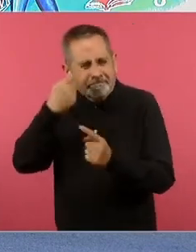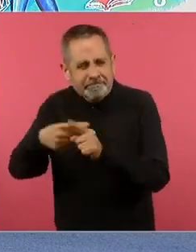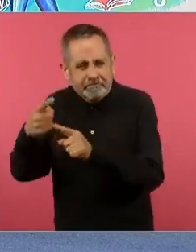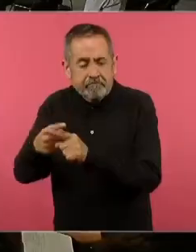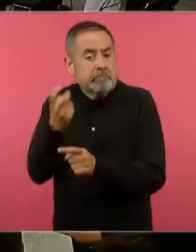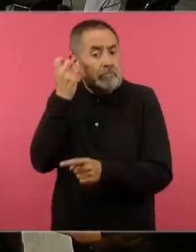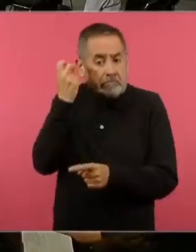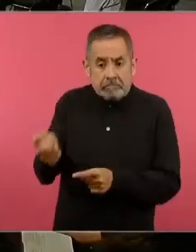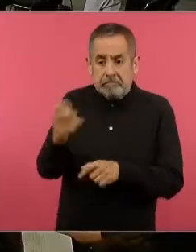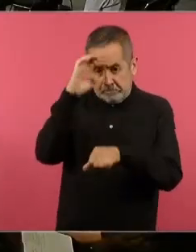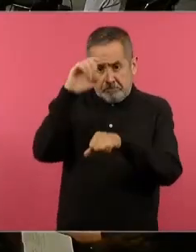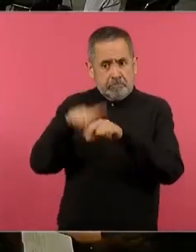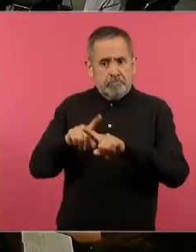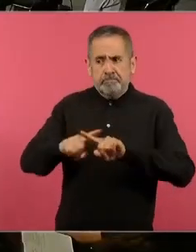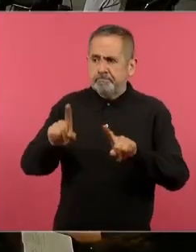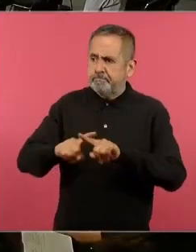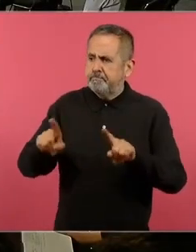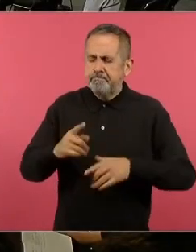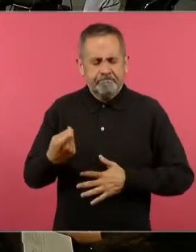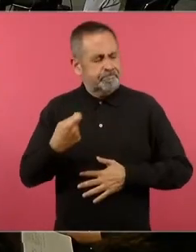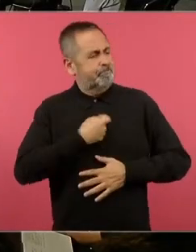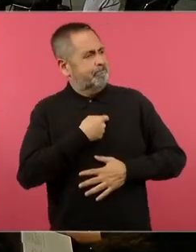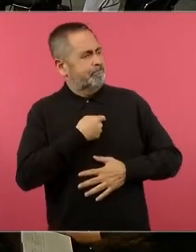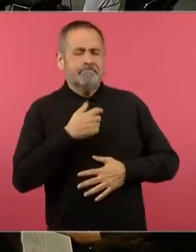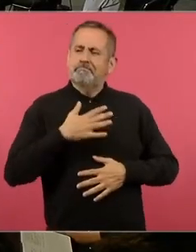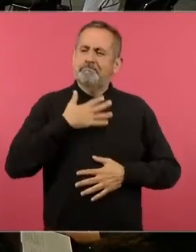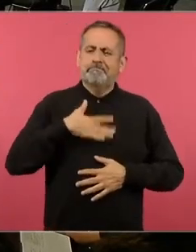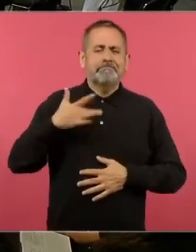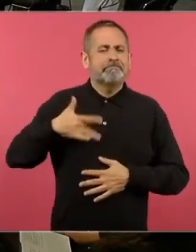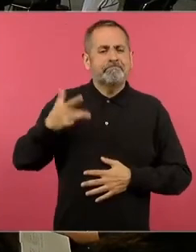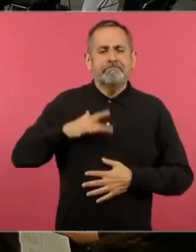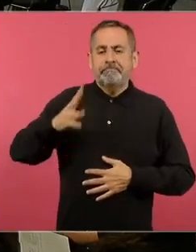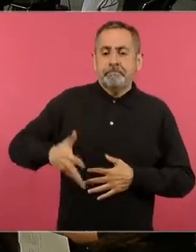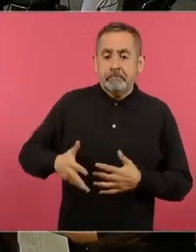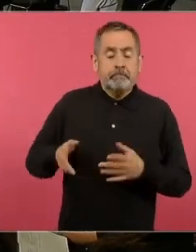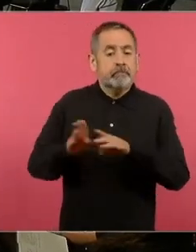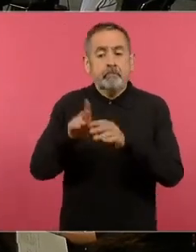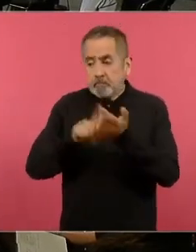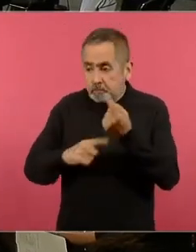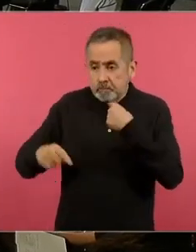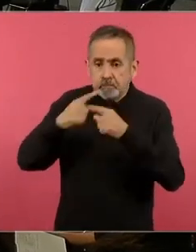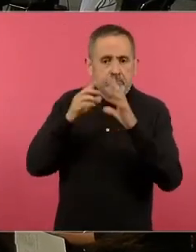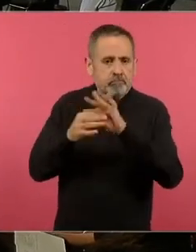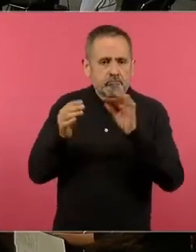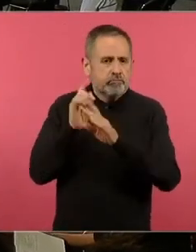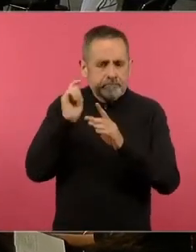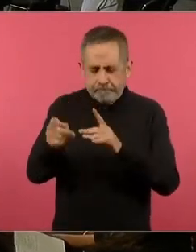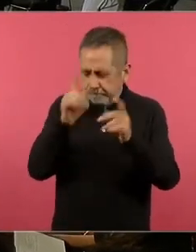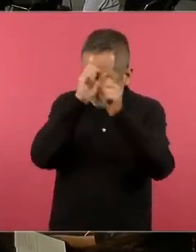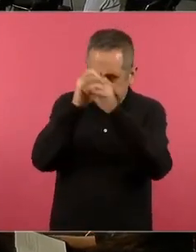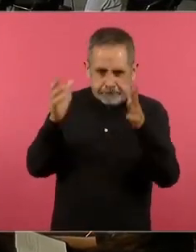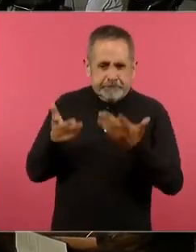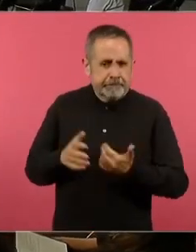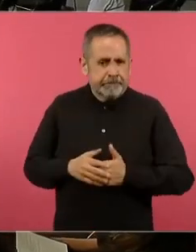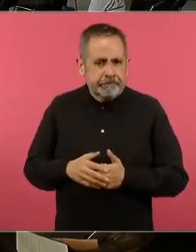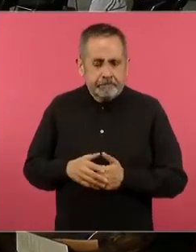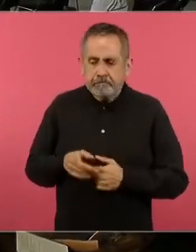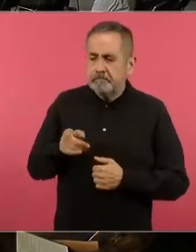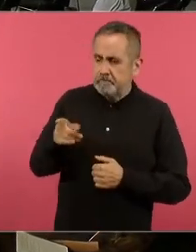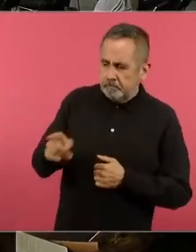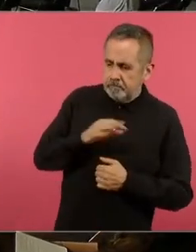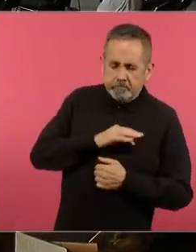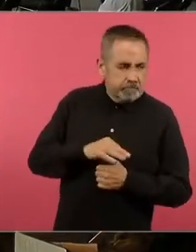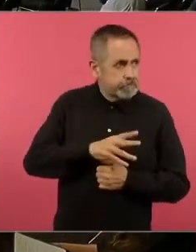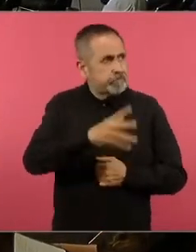ejemplo además es imaginar escenarios de aplicación de lo vivido no se queda ahí puedo yo